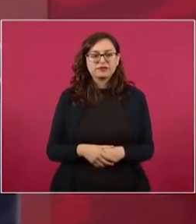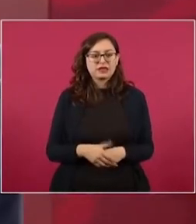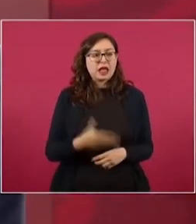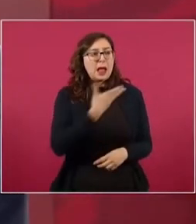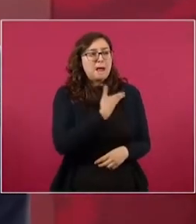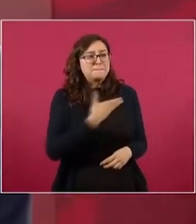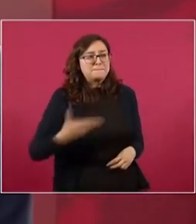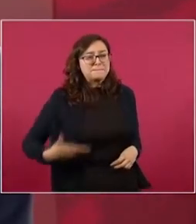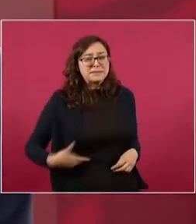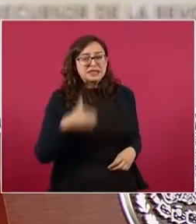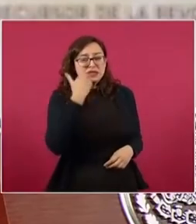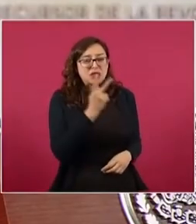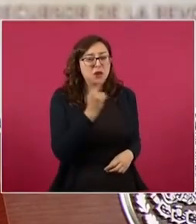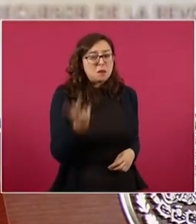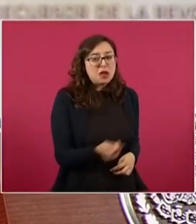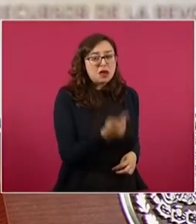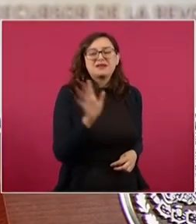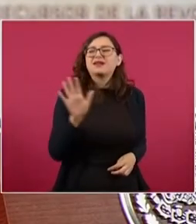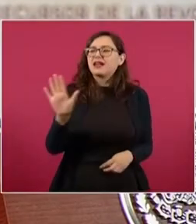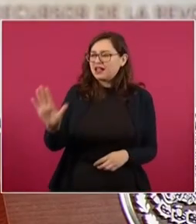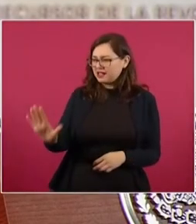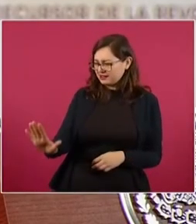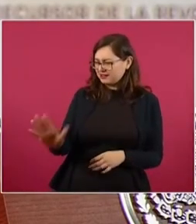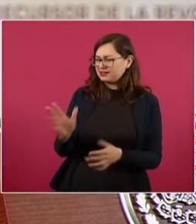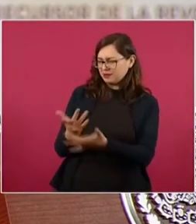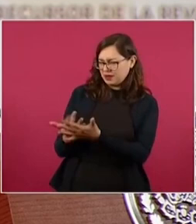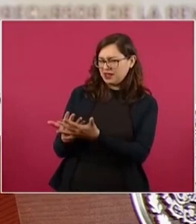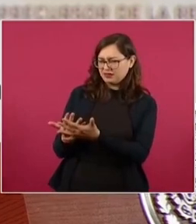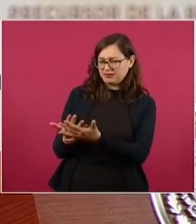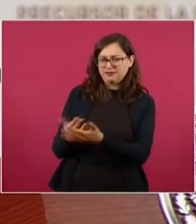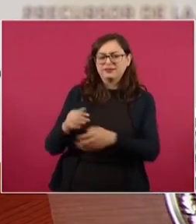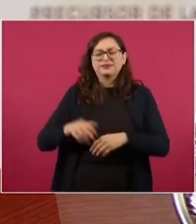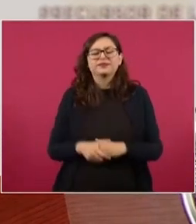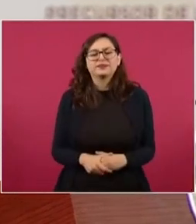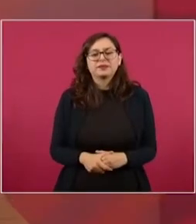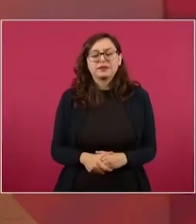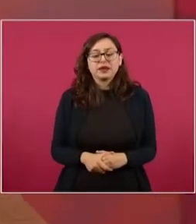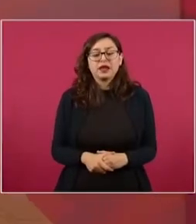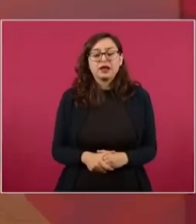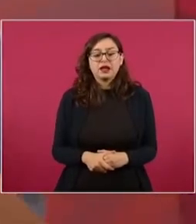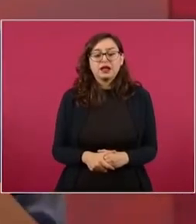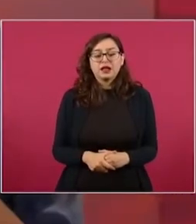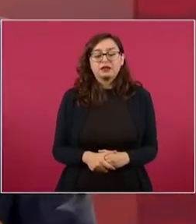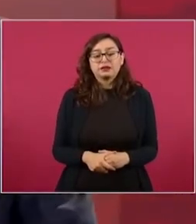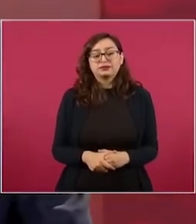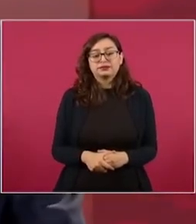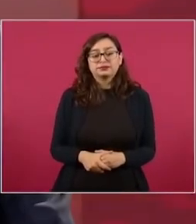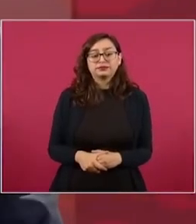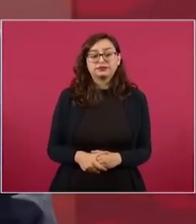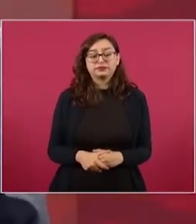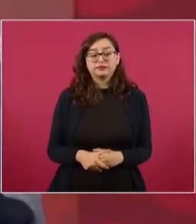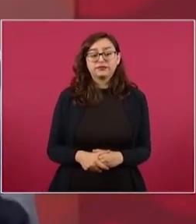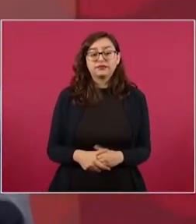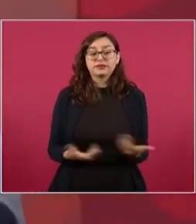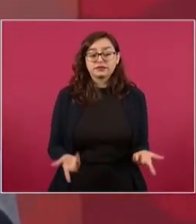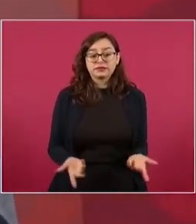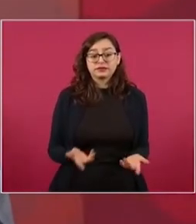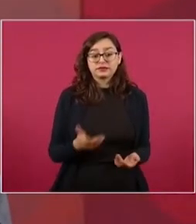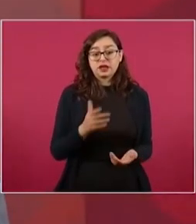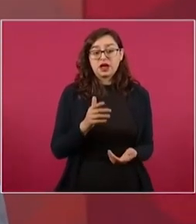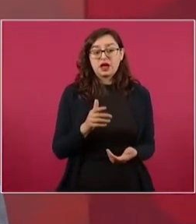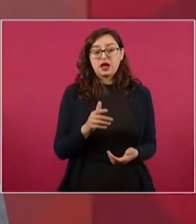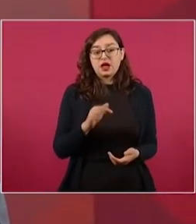escribía a favor de Francisco I. Madero